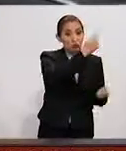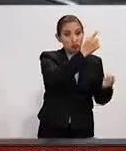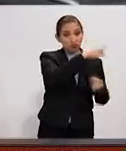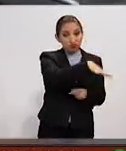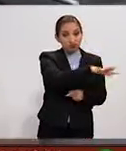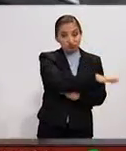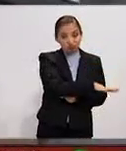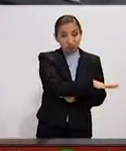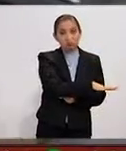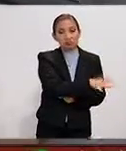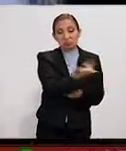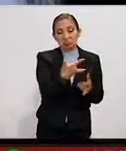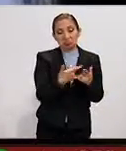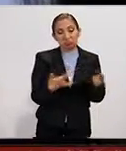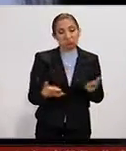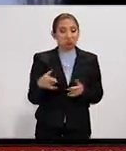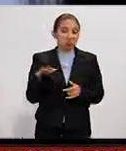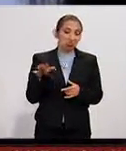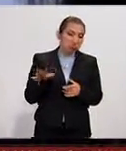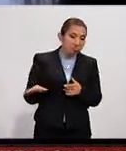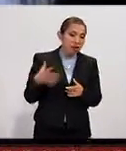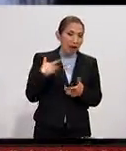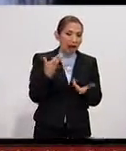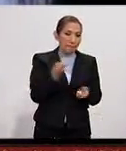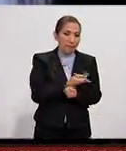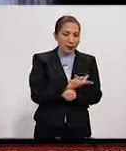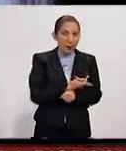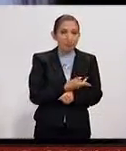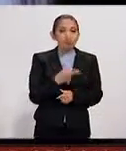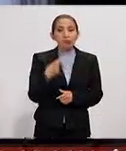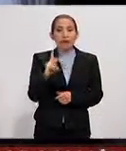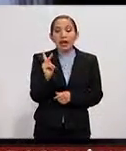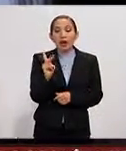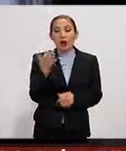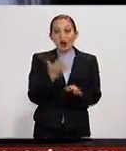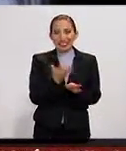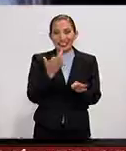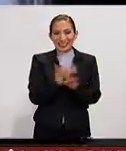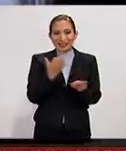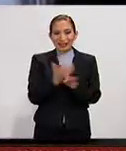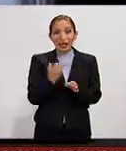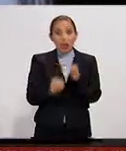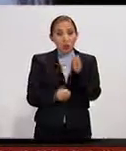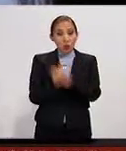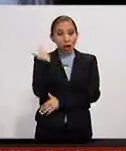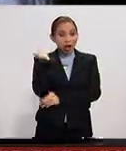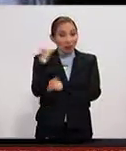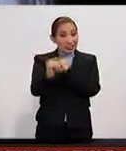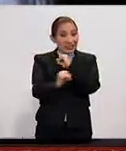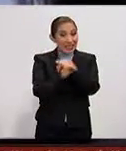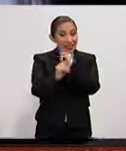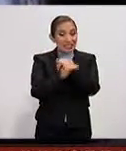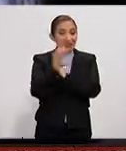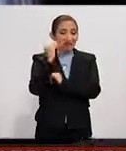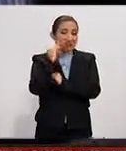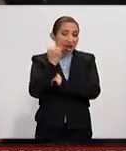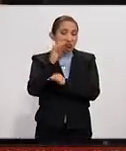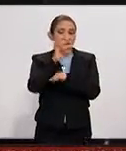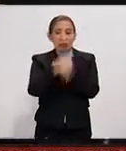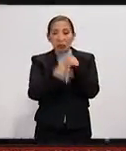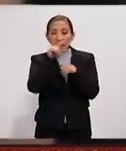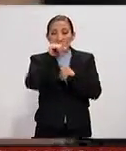digamos que históricamente ha ocurrido, sin embargo ahora con el auge de las nuevas tecnologías se ha